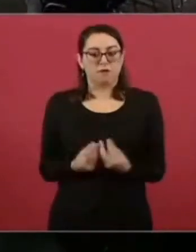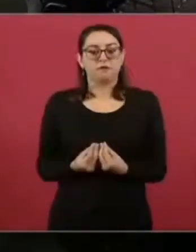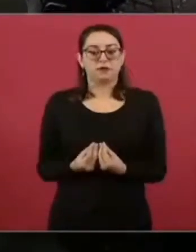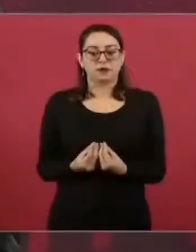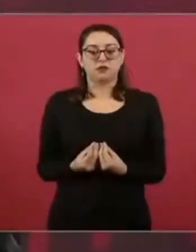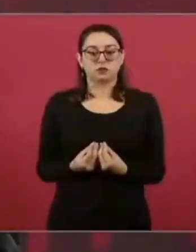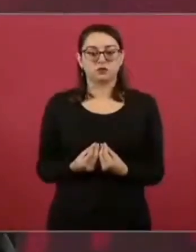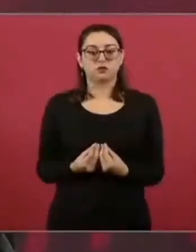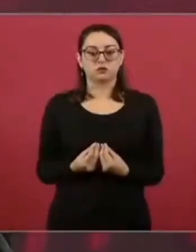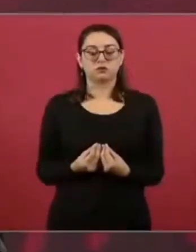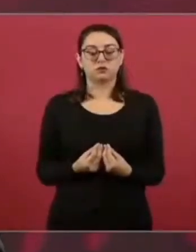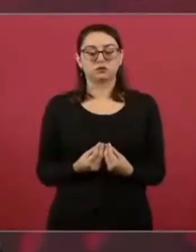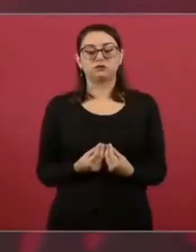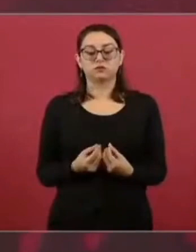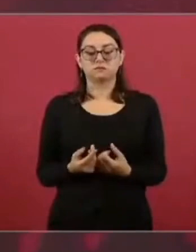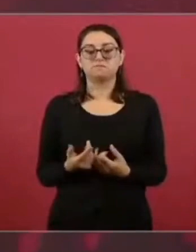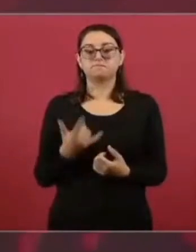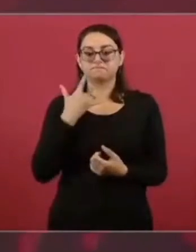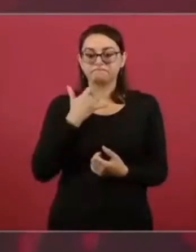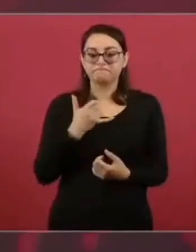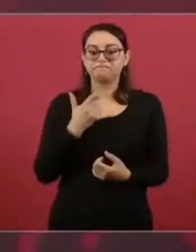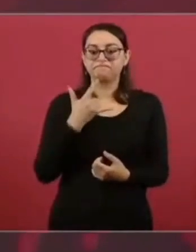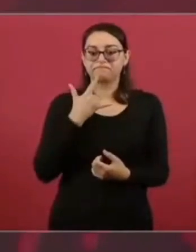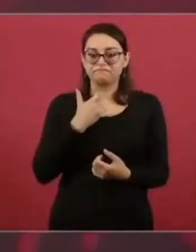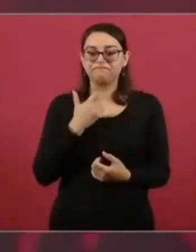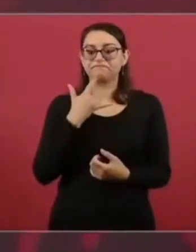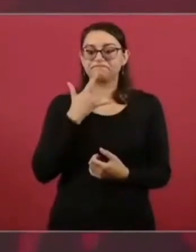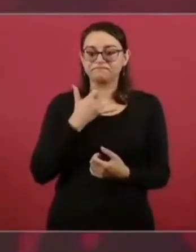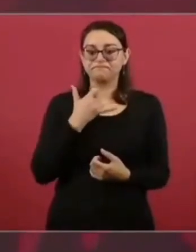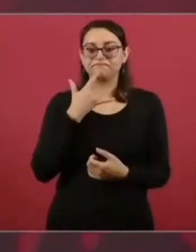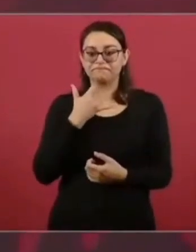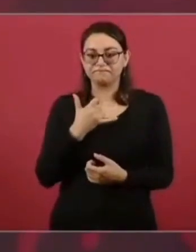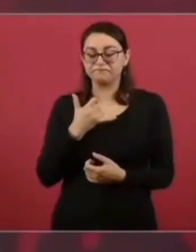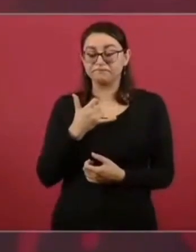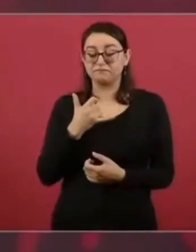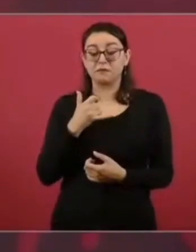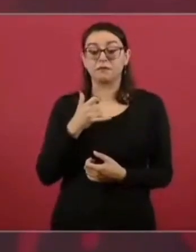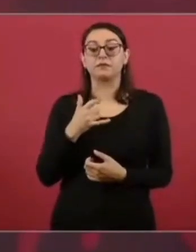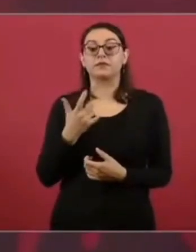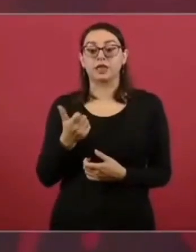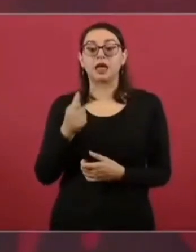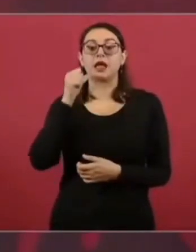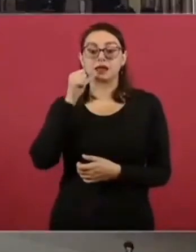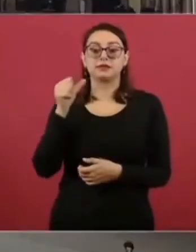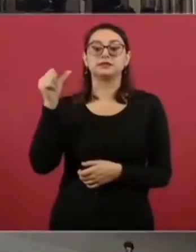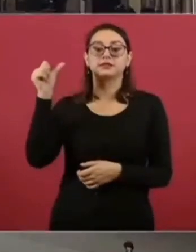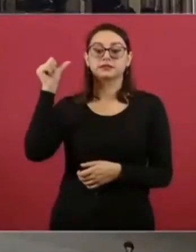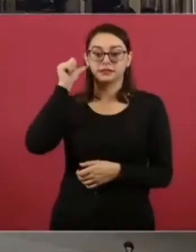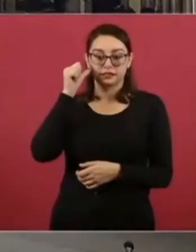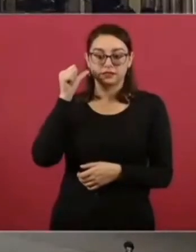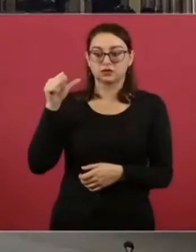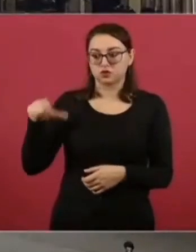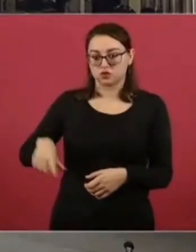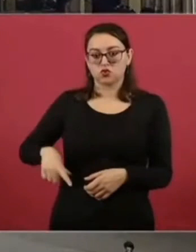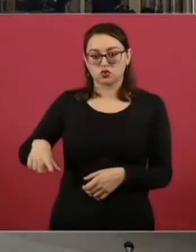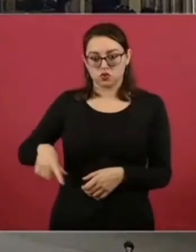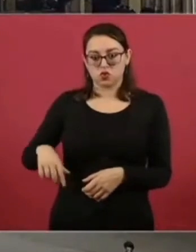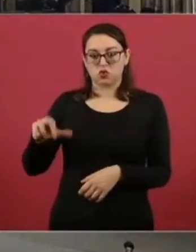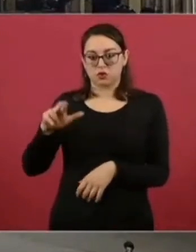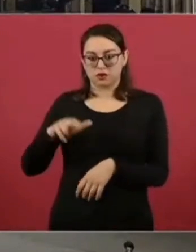y por eso nos reunimos ayer con estos